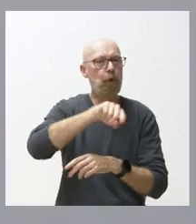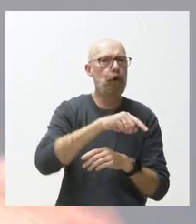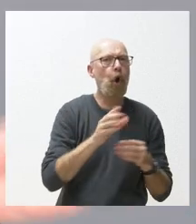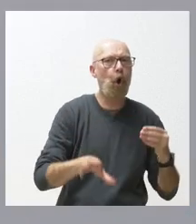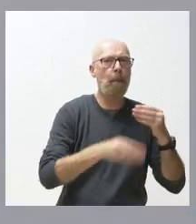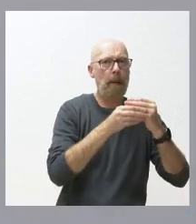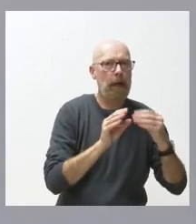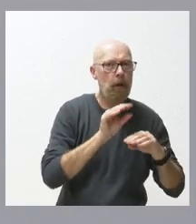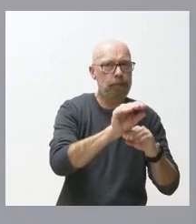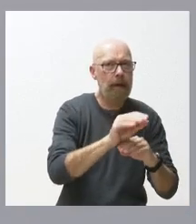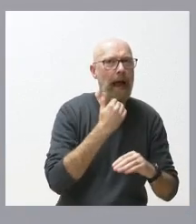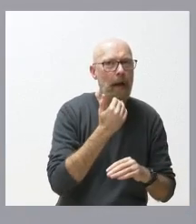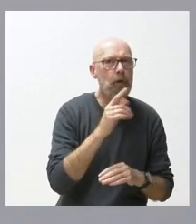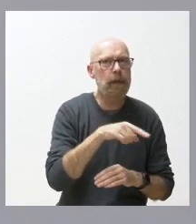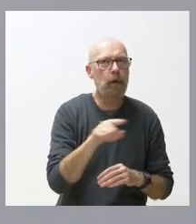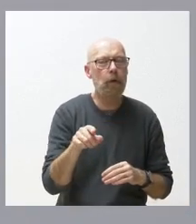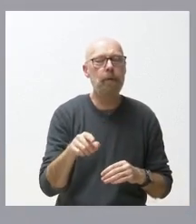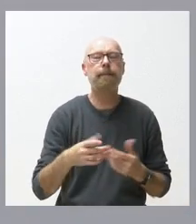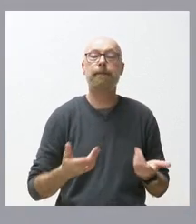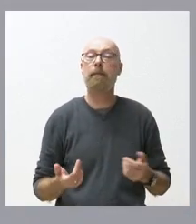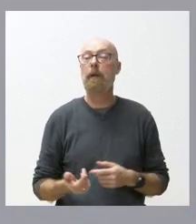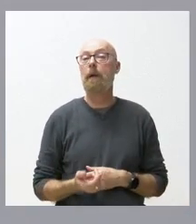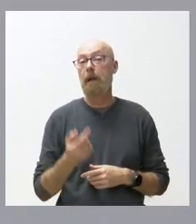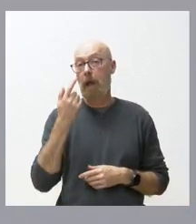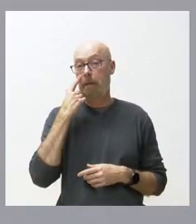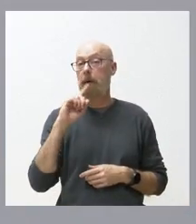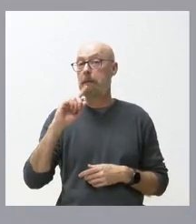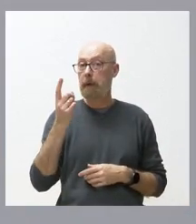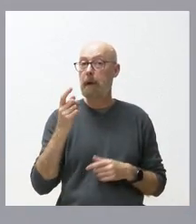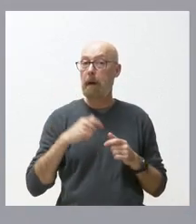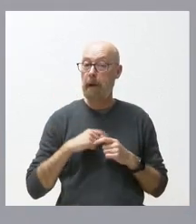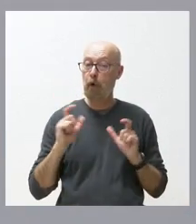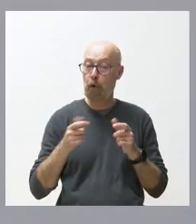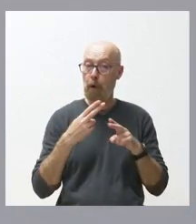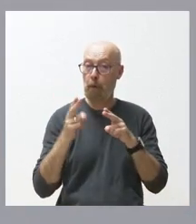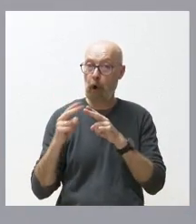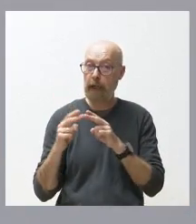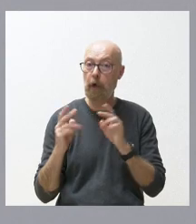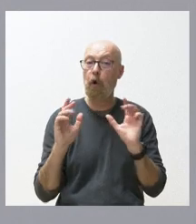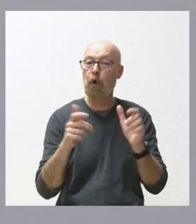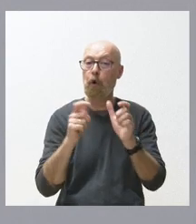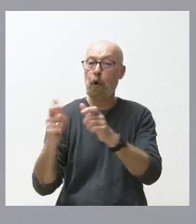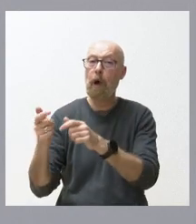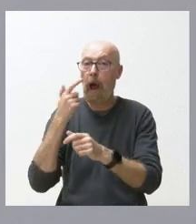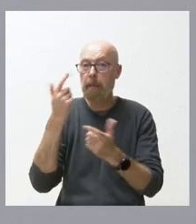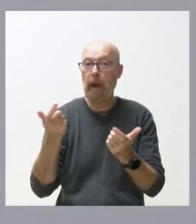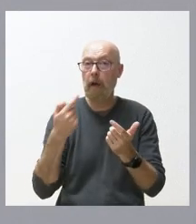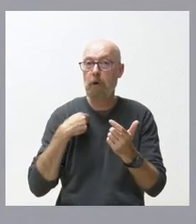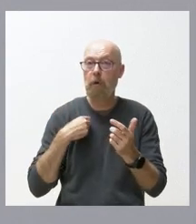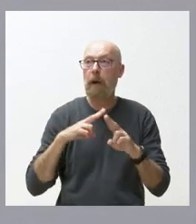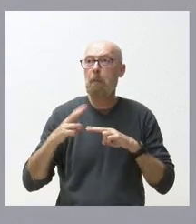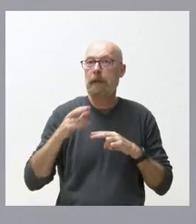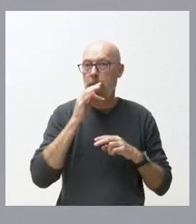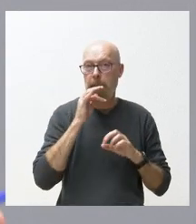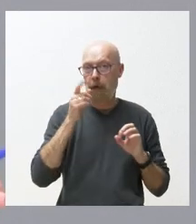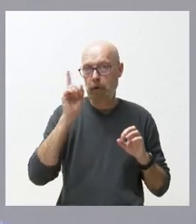Pues vamos a ver primero qué es lo que nos piden en las reuniones que tenemos con los grupos políticos no vamos a anticiparnos en ese sentido nosotros tenemos las ideas